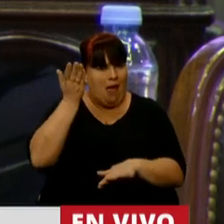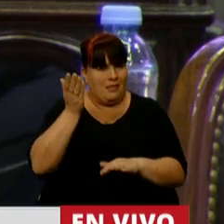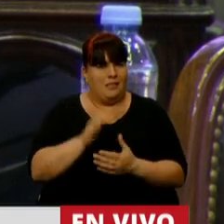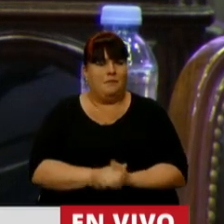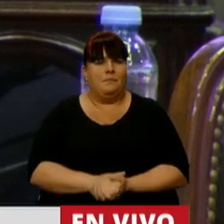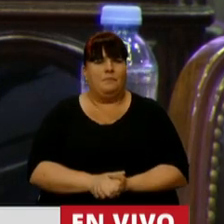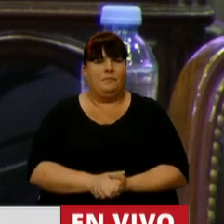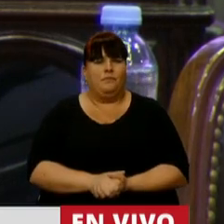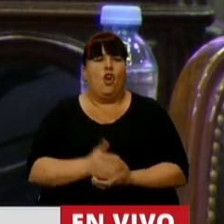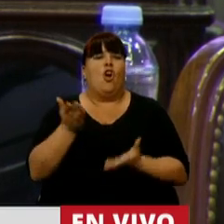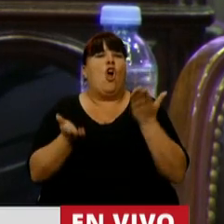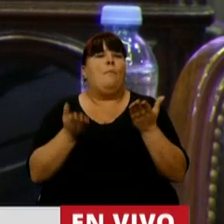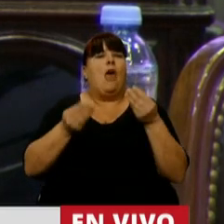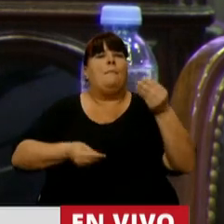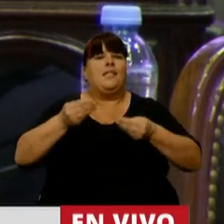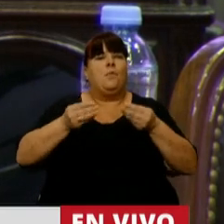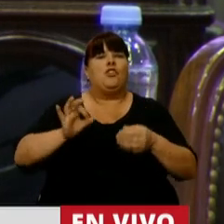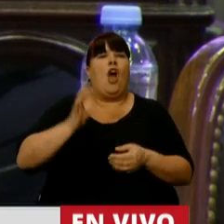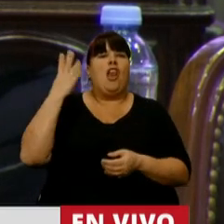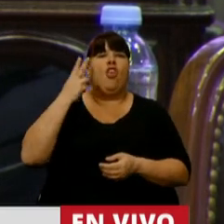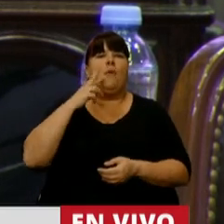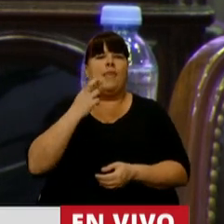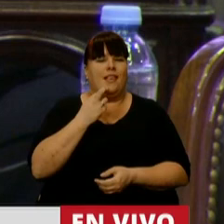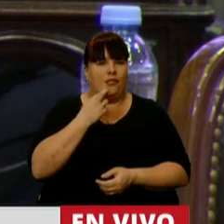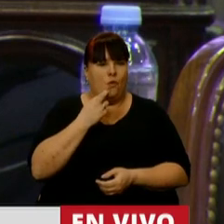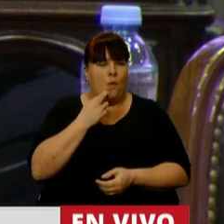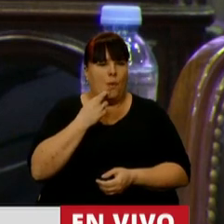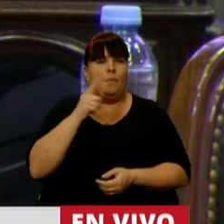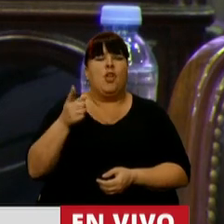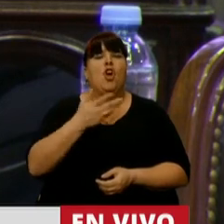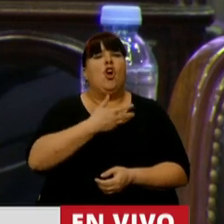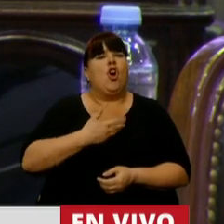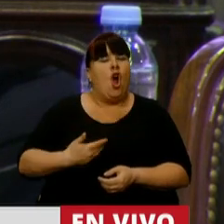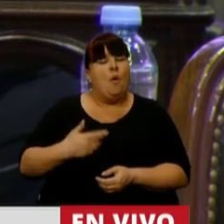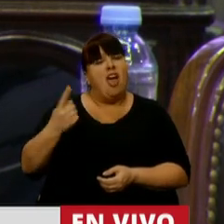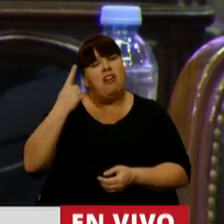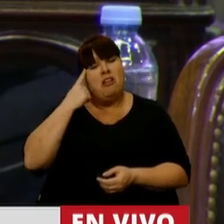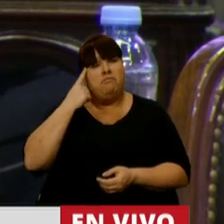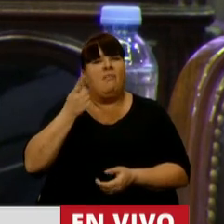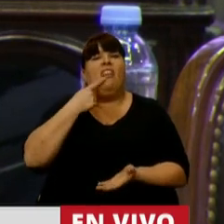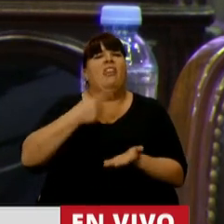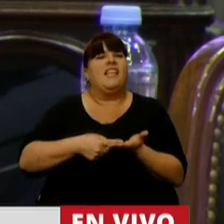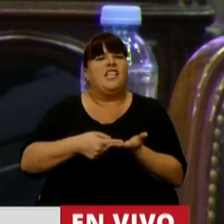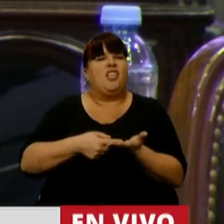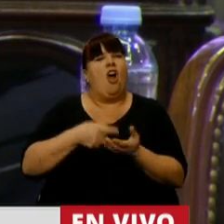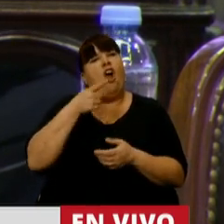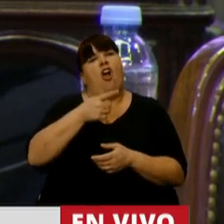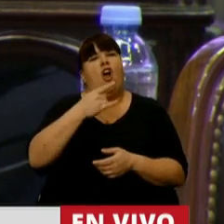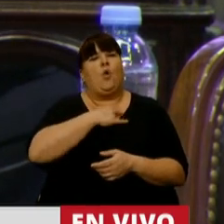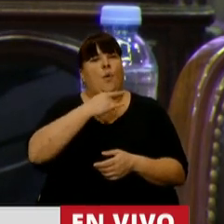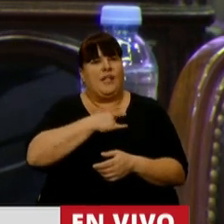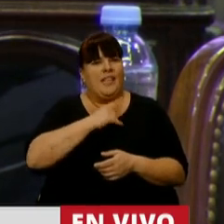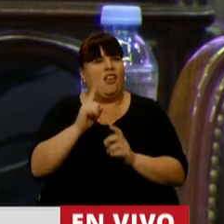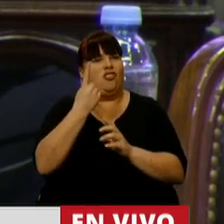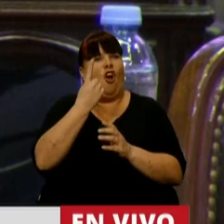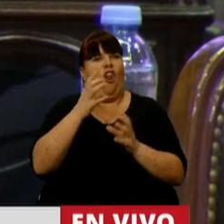respecto del presupuesto 2019, el gobierno optó por poner en jaque al sistema universitario y